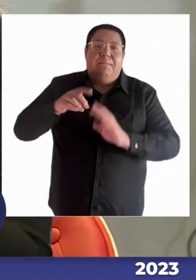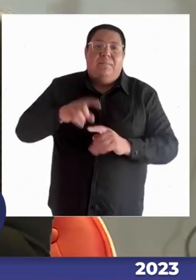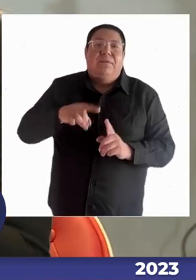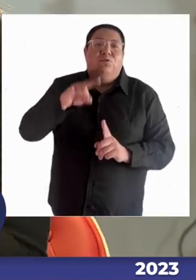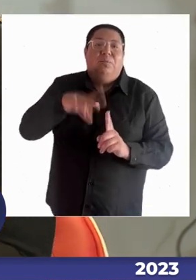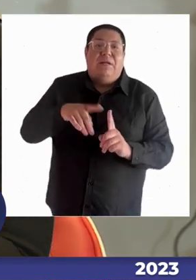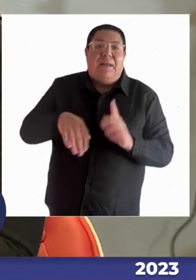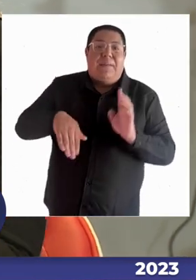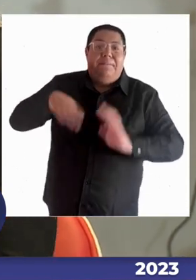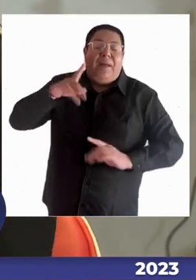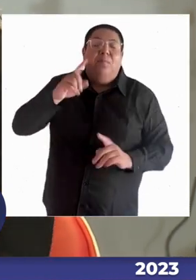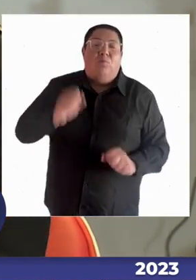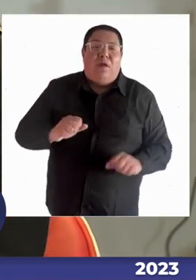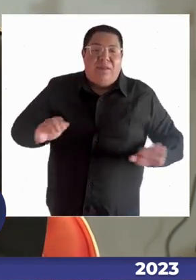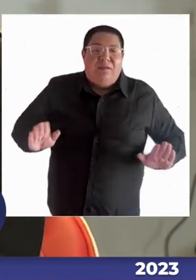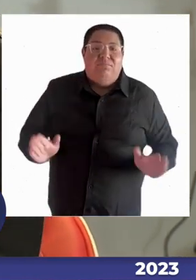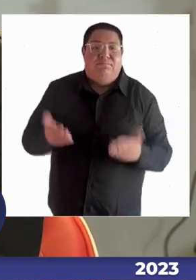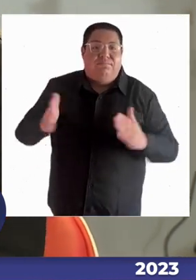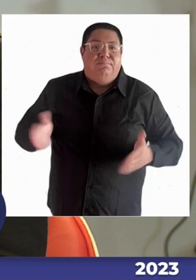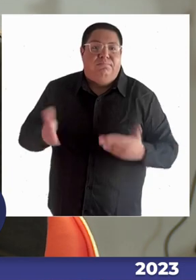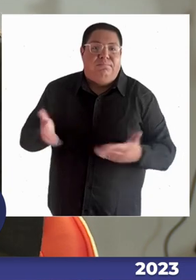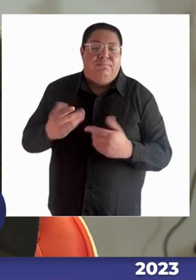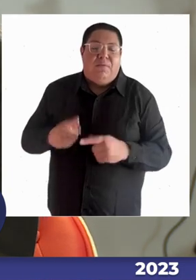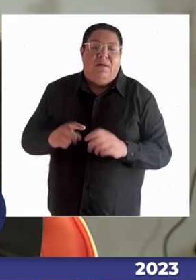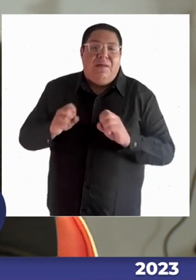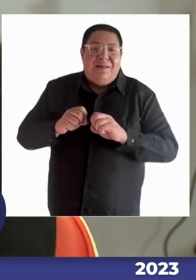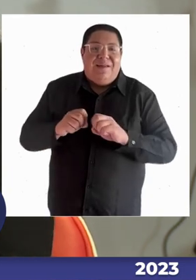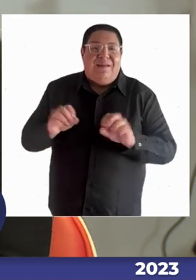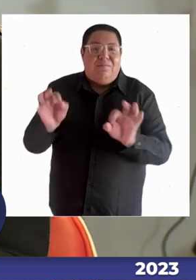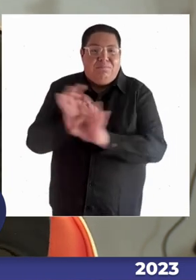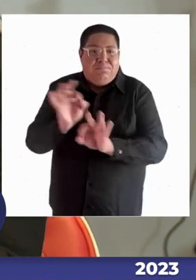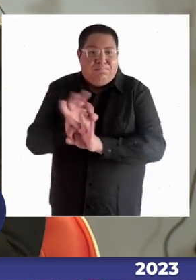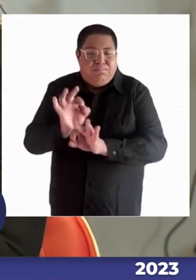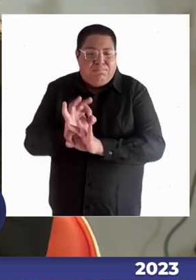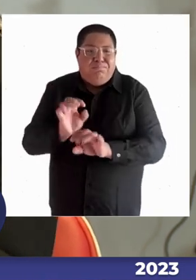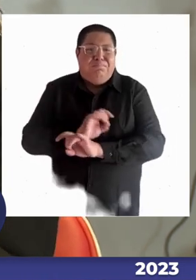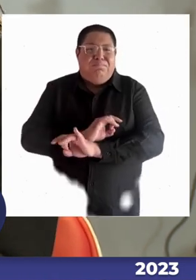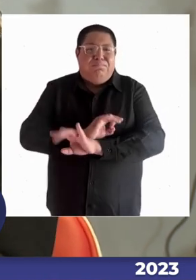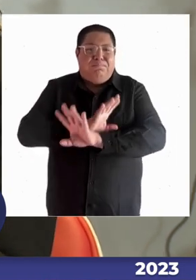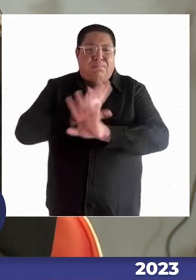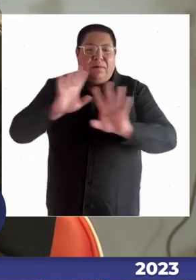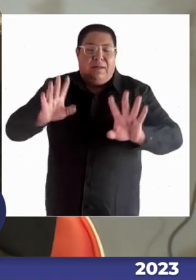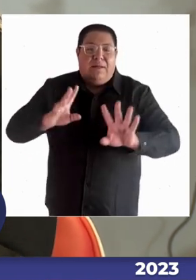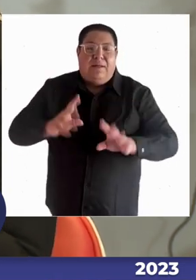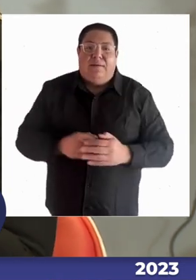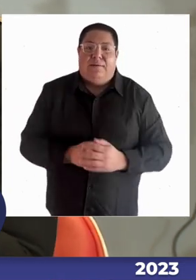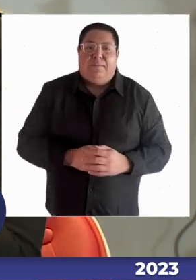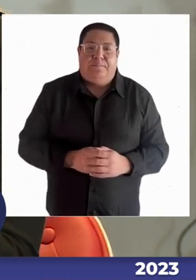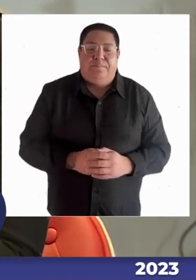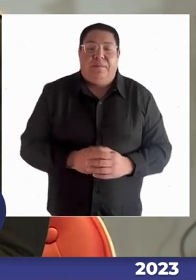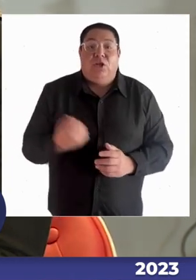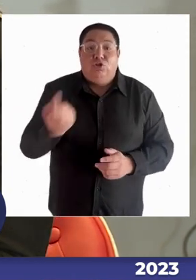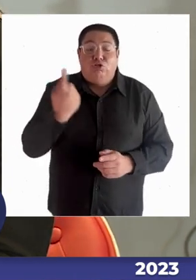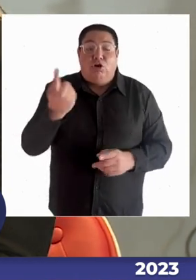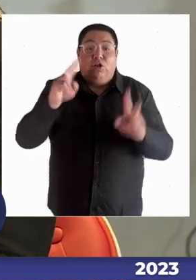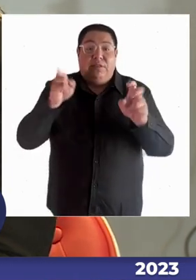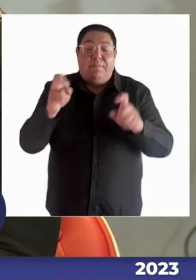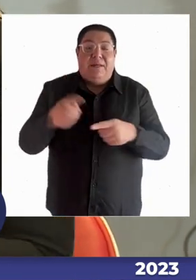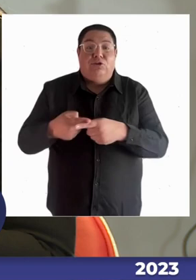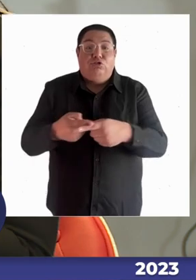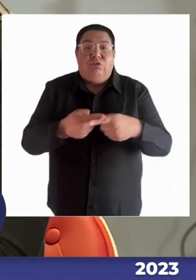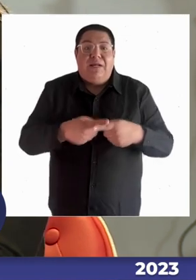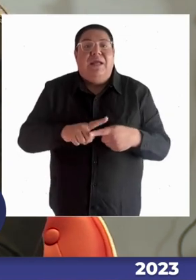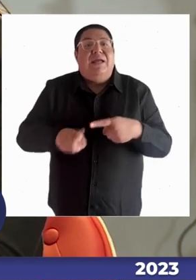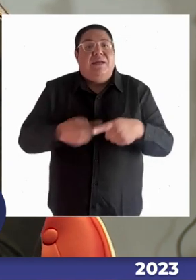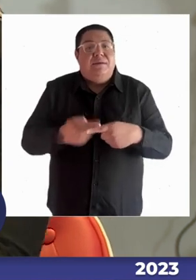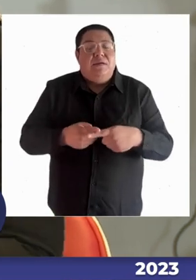Santiago y pudieran tener y desplegar todas las atenciones pedagógicas para no solamente que se integrara en términos sociales, sino que también para que lograra aprendizajes